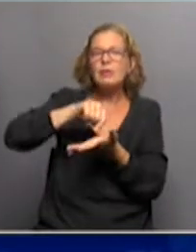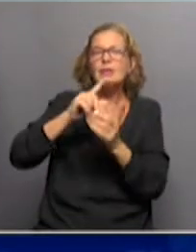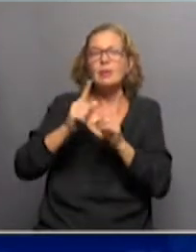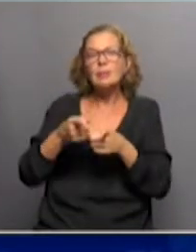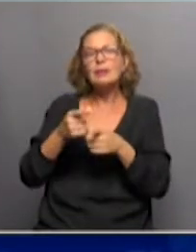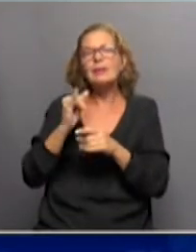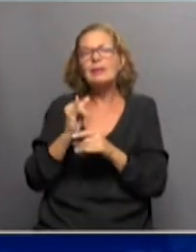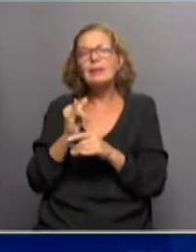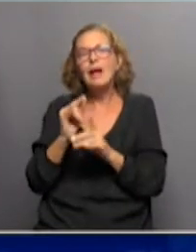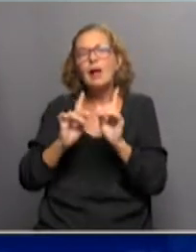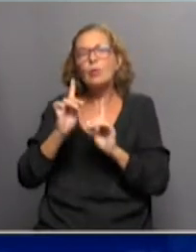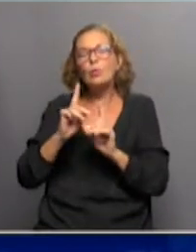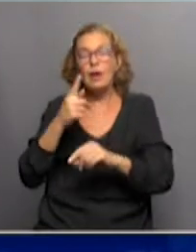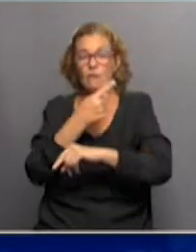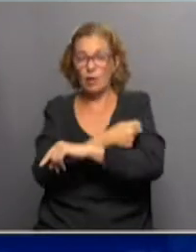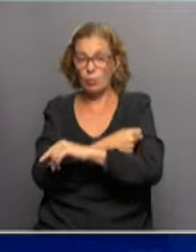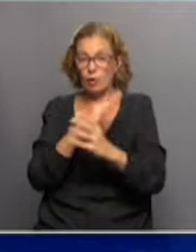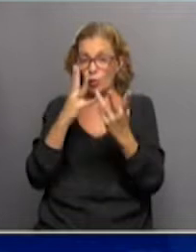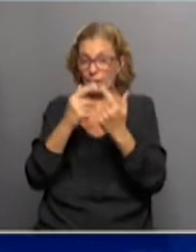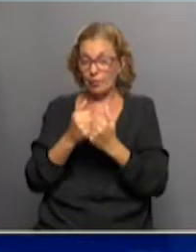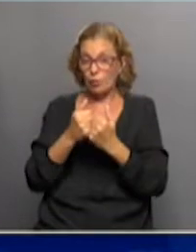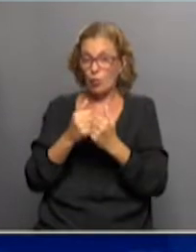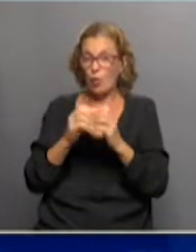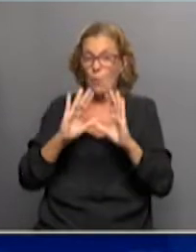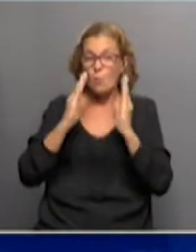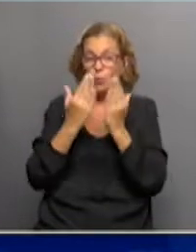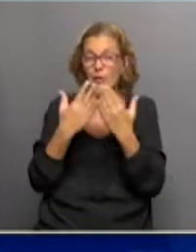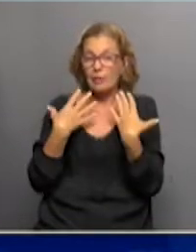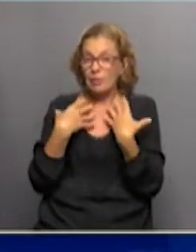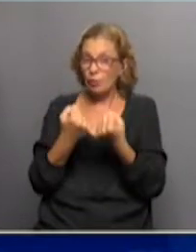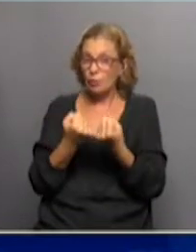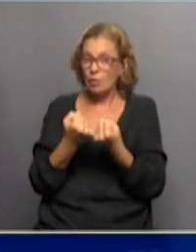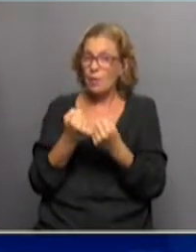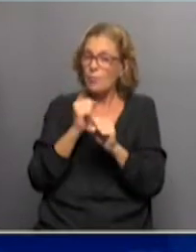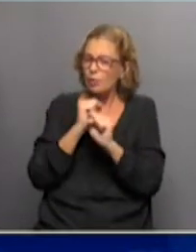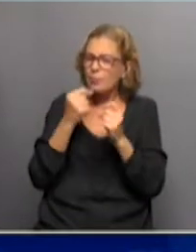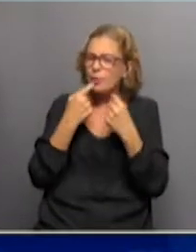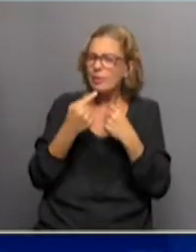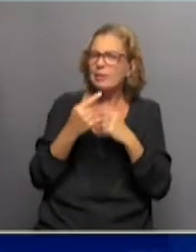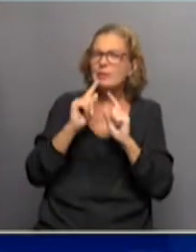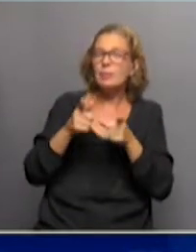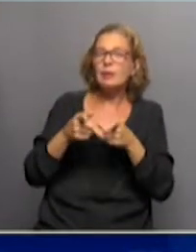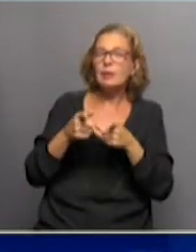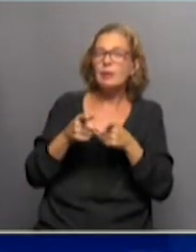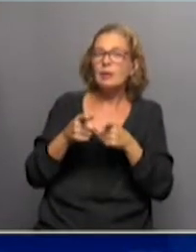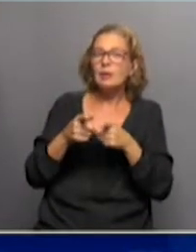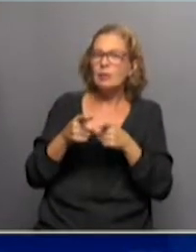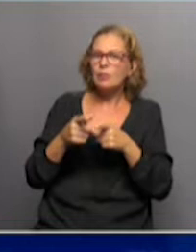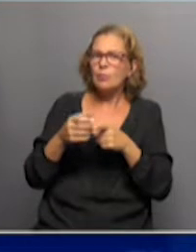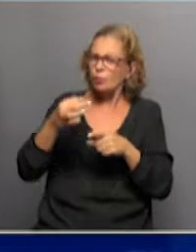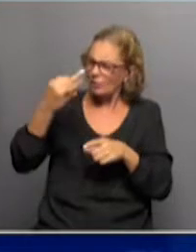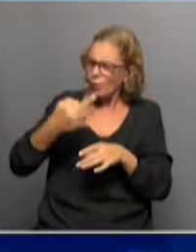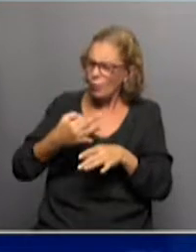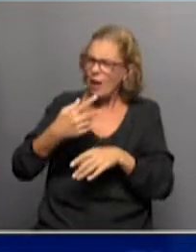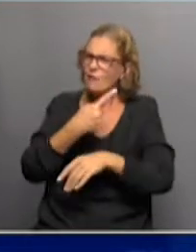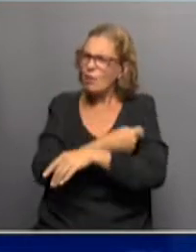bien algunas han sido aprobadas por la Organización Mundial de la Salud, podemos decir que si son consideradas seguras,